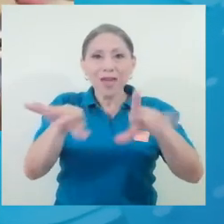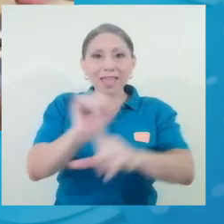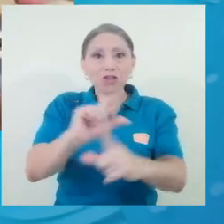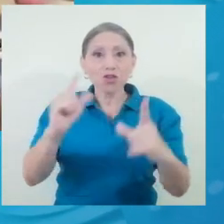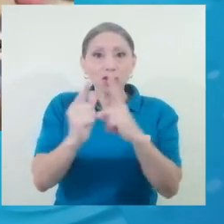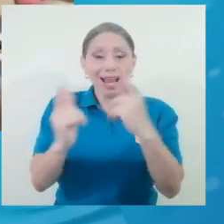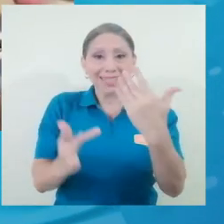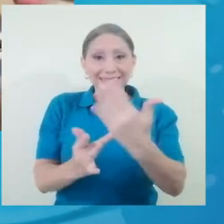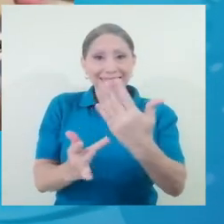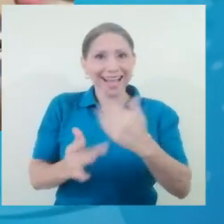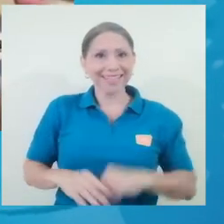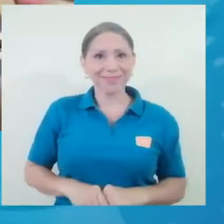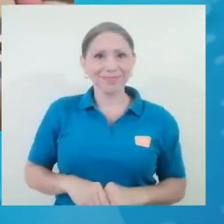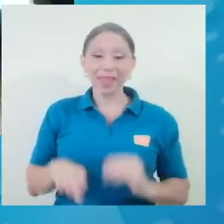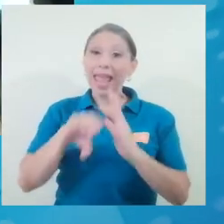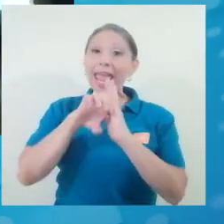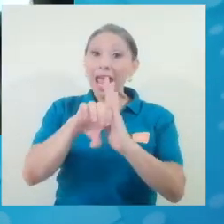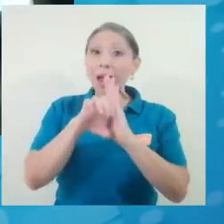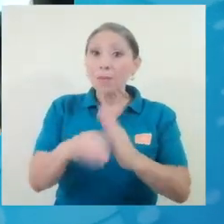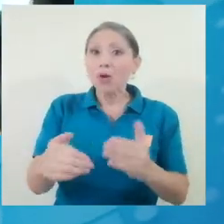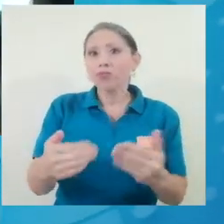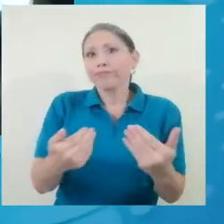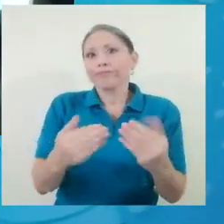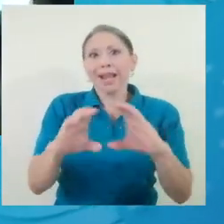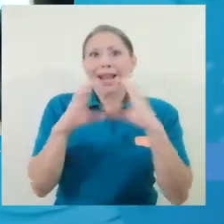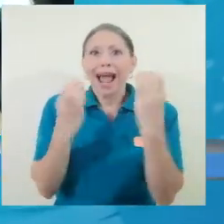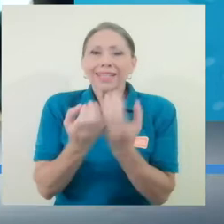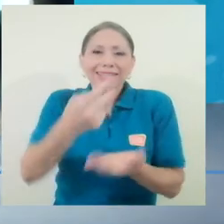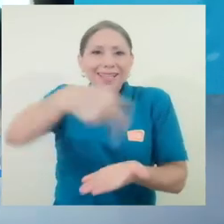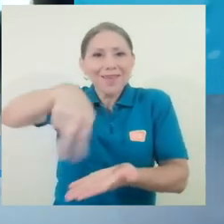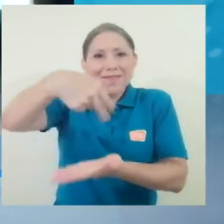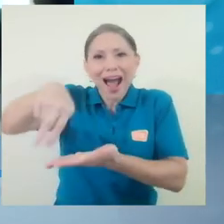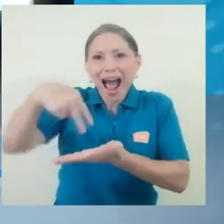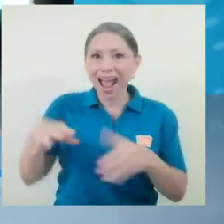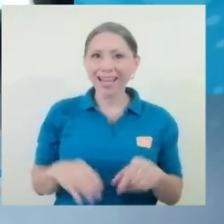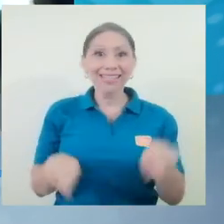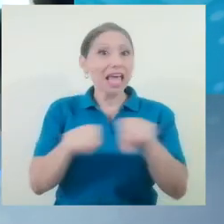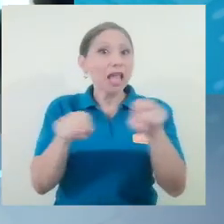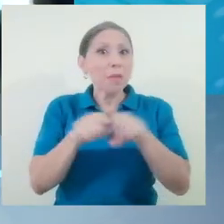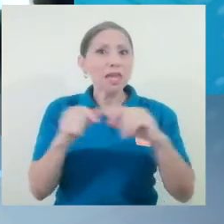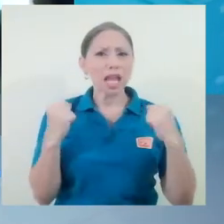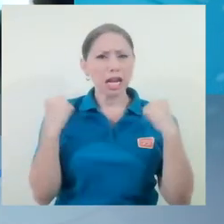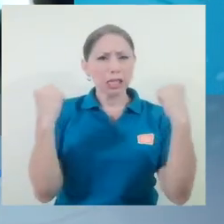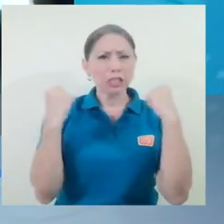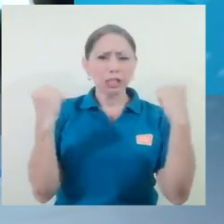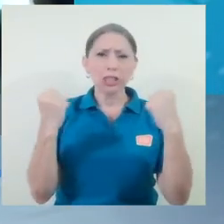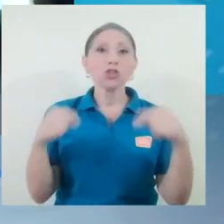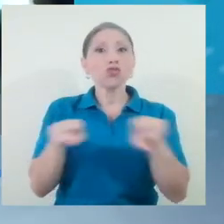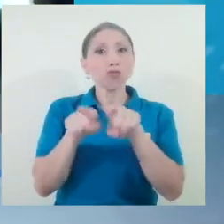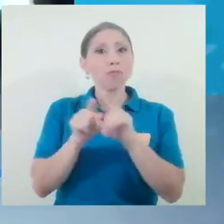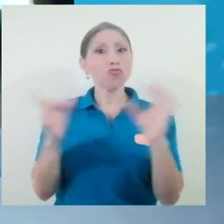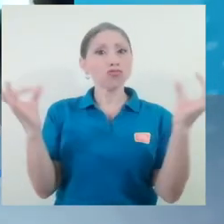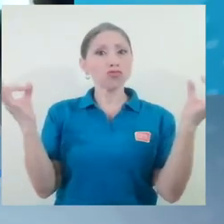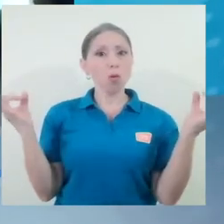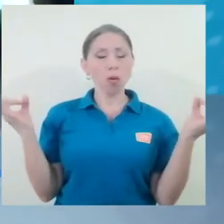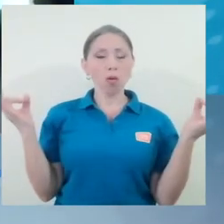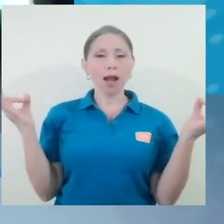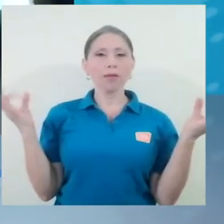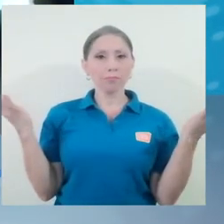redes sociales digitales. Por ejemplo, tenemos clases de baile, algunos ejercicios, clases de yoga,